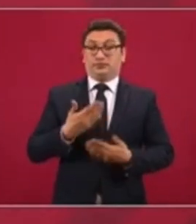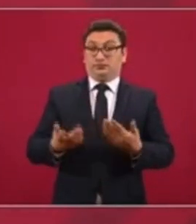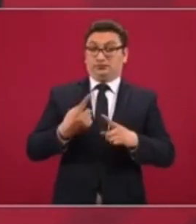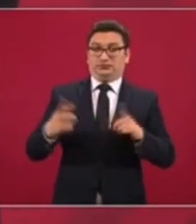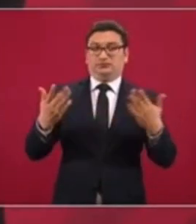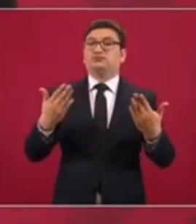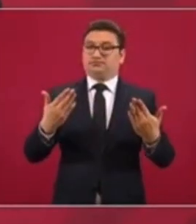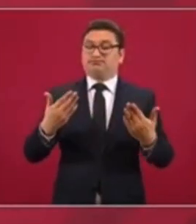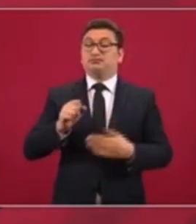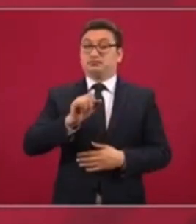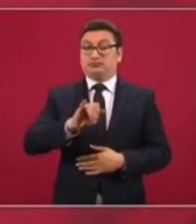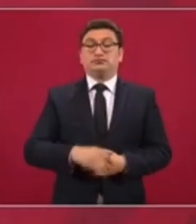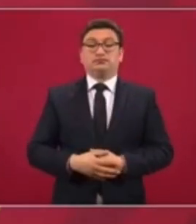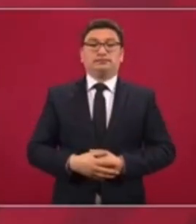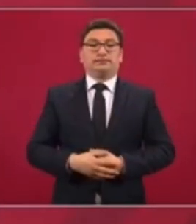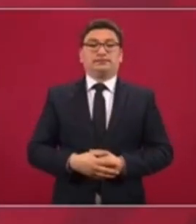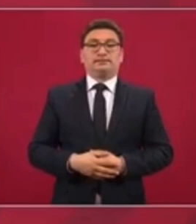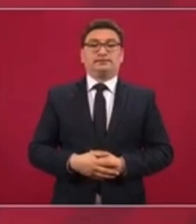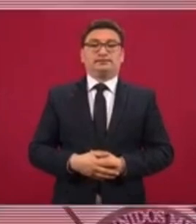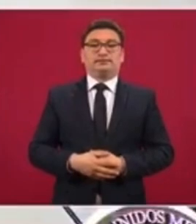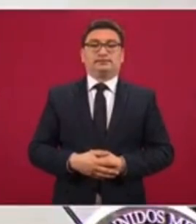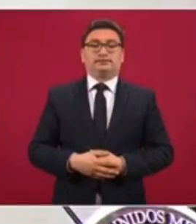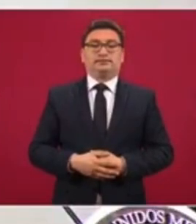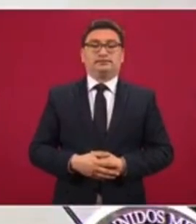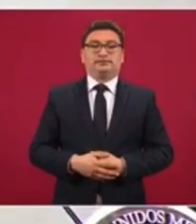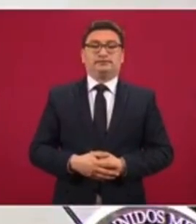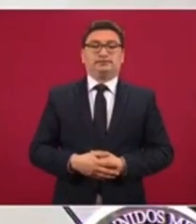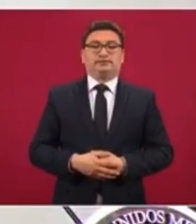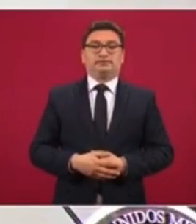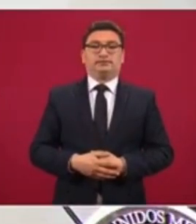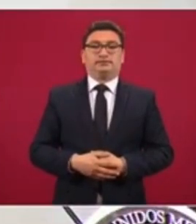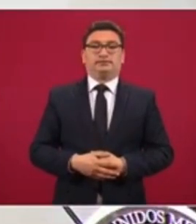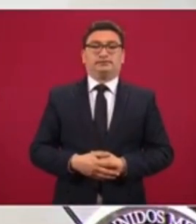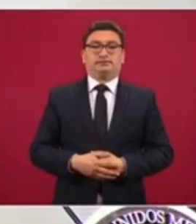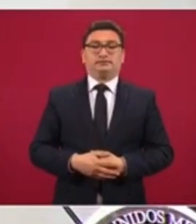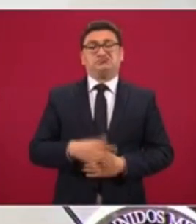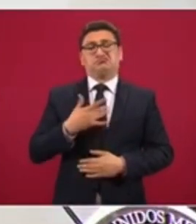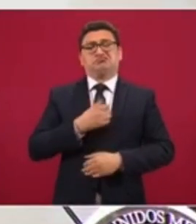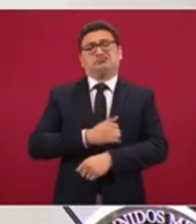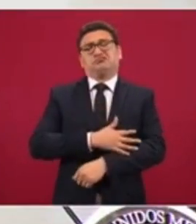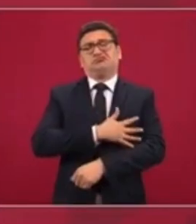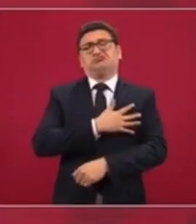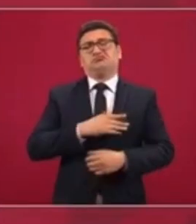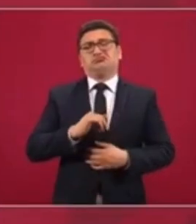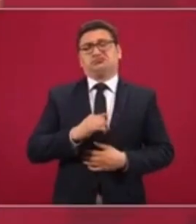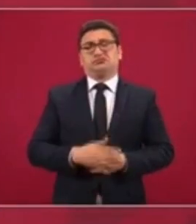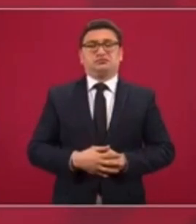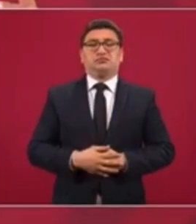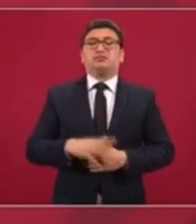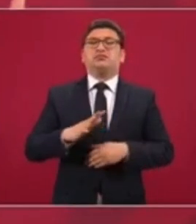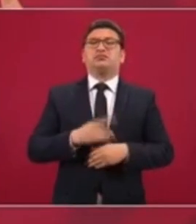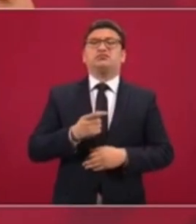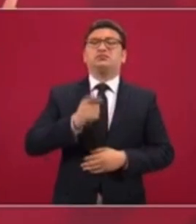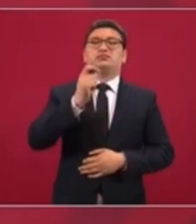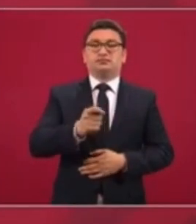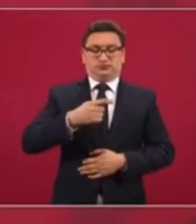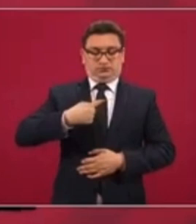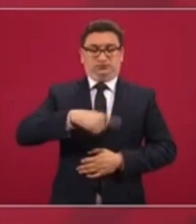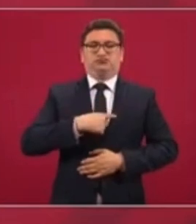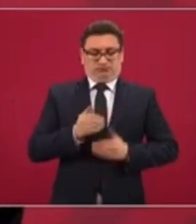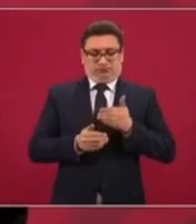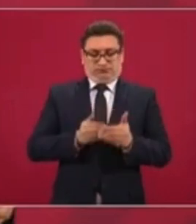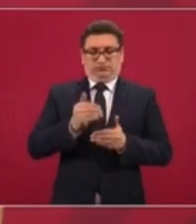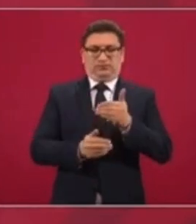Sí, este... Pues produce satisfacción. Esto quiere decir que vamos avanzando